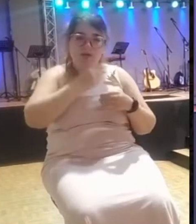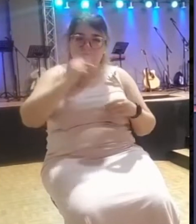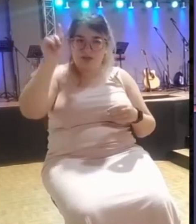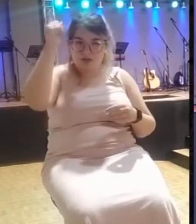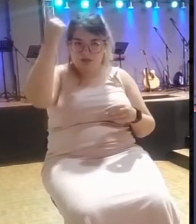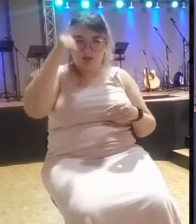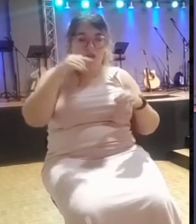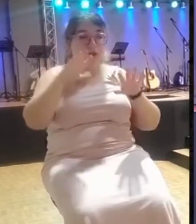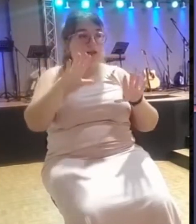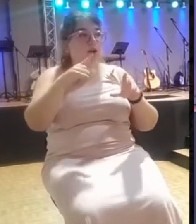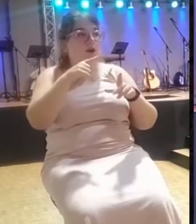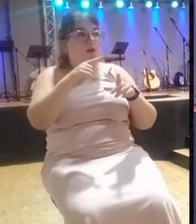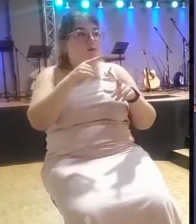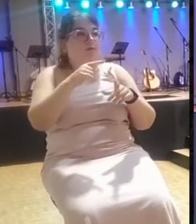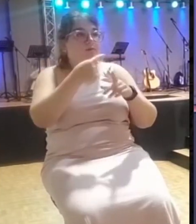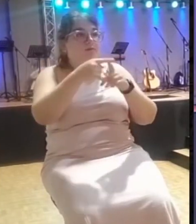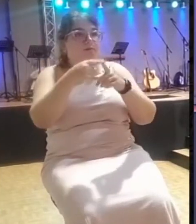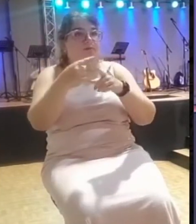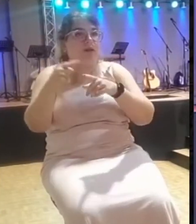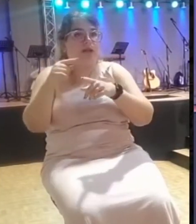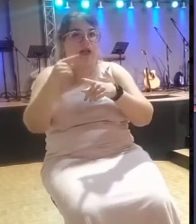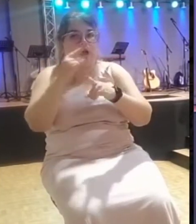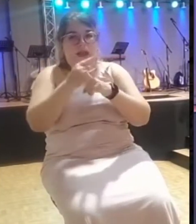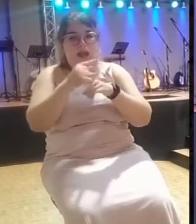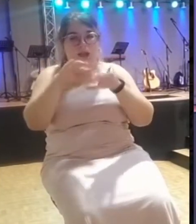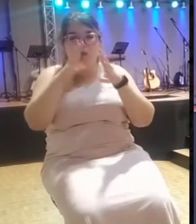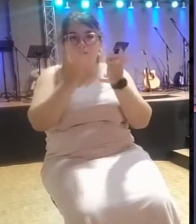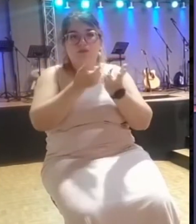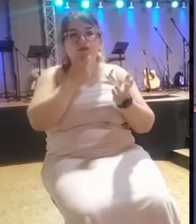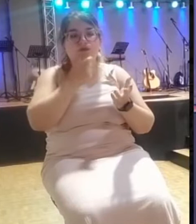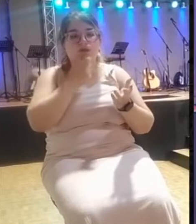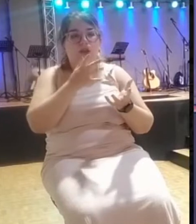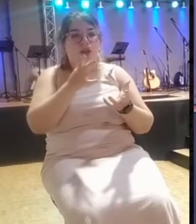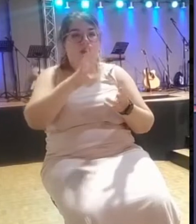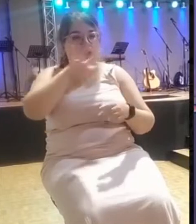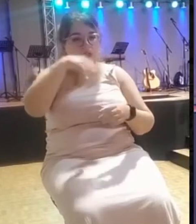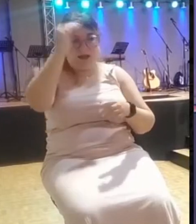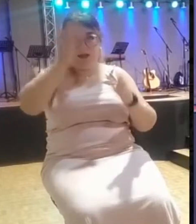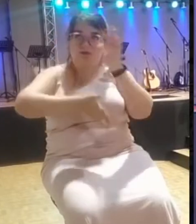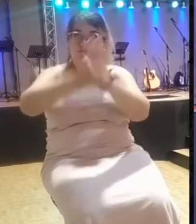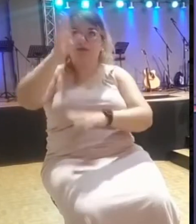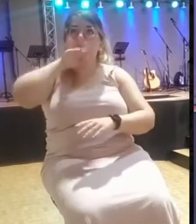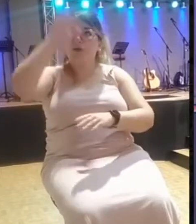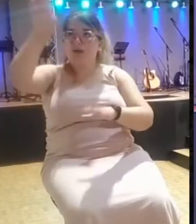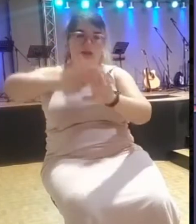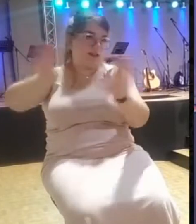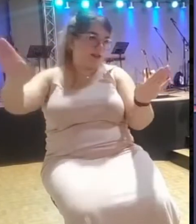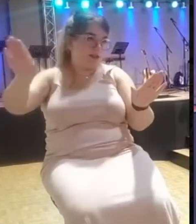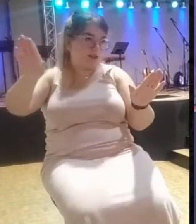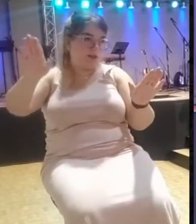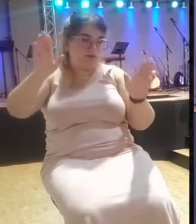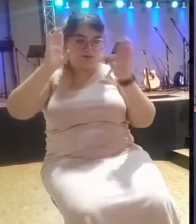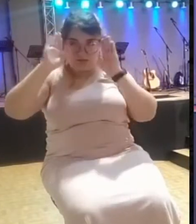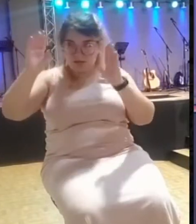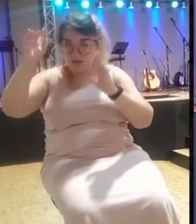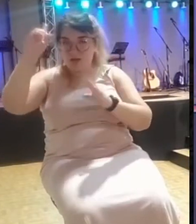las cosas del mundo lo atraían, aunque él se iba a la montaña y ahí se acababa todo. Pero lo que no quería